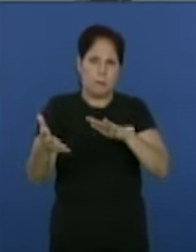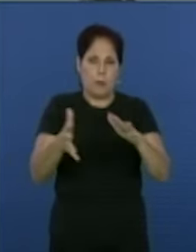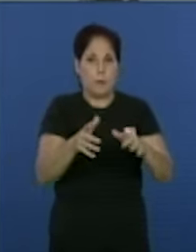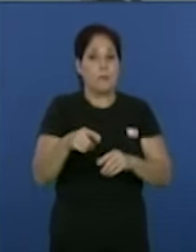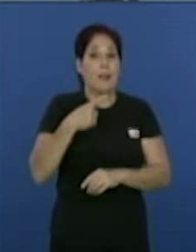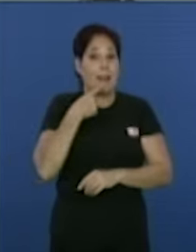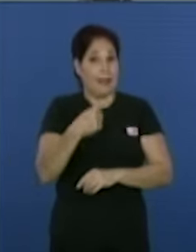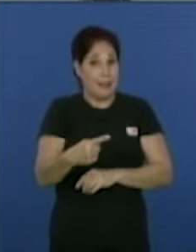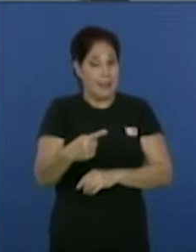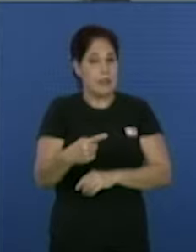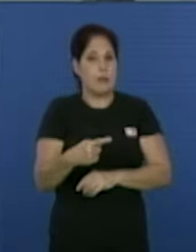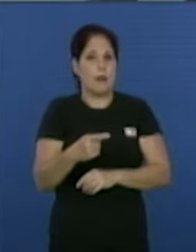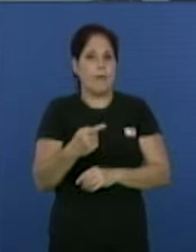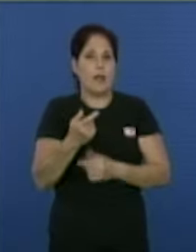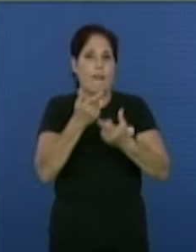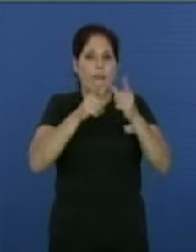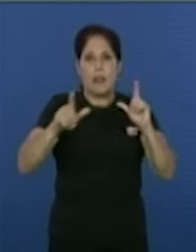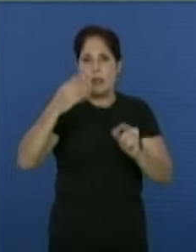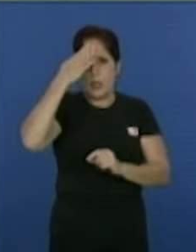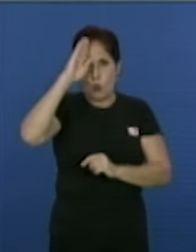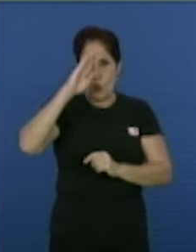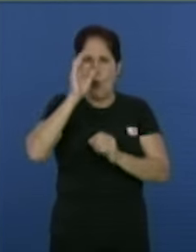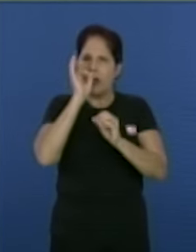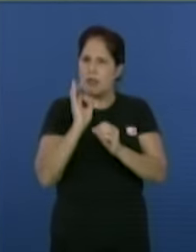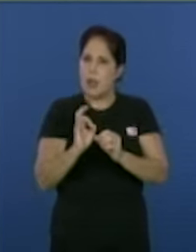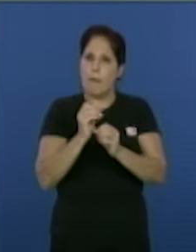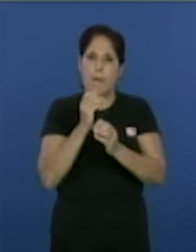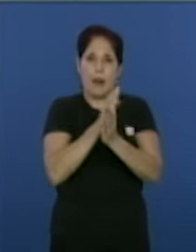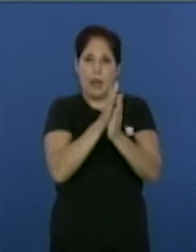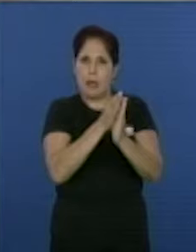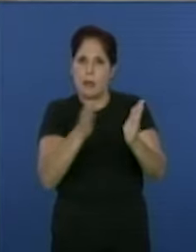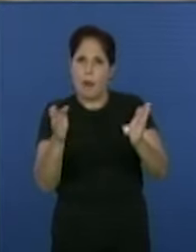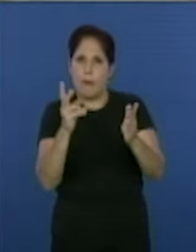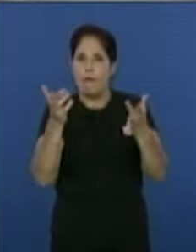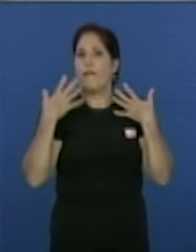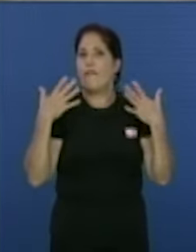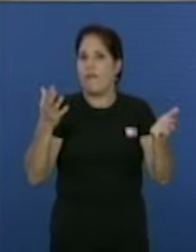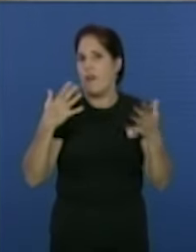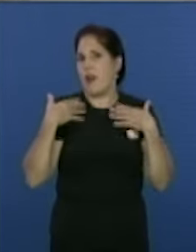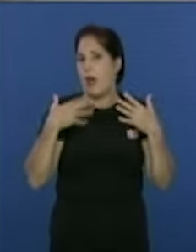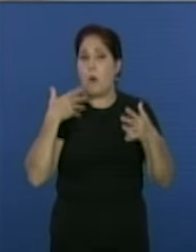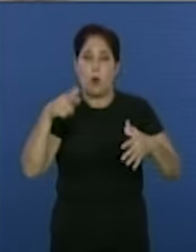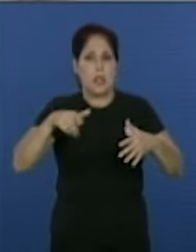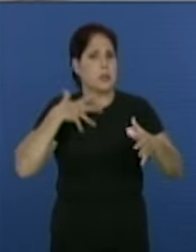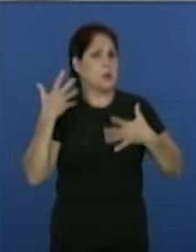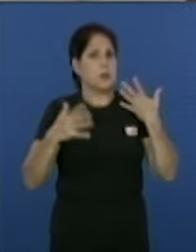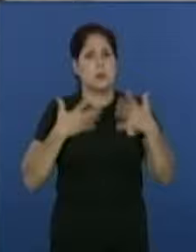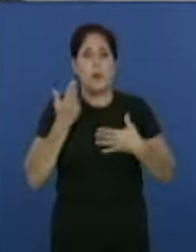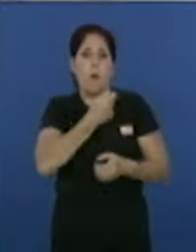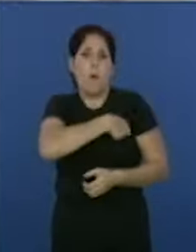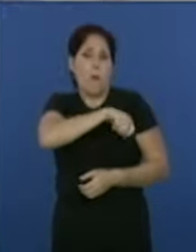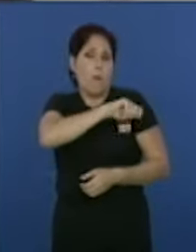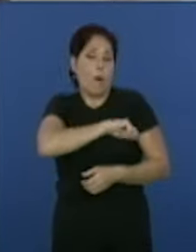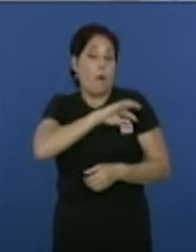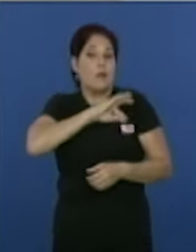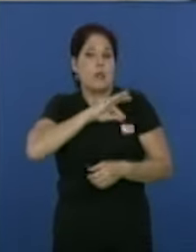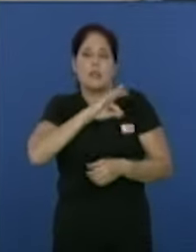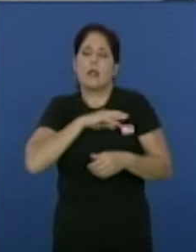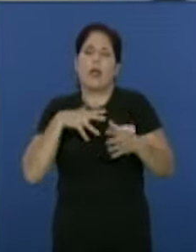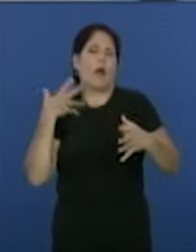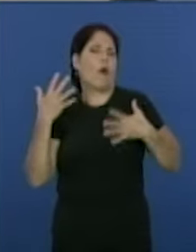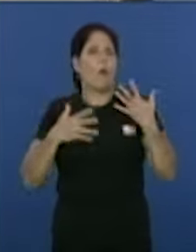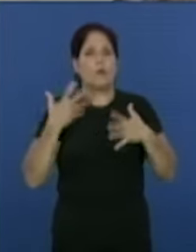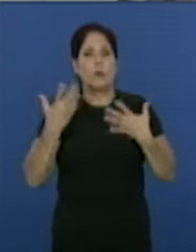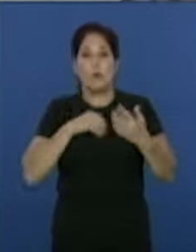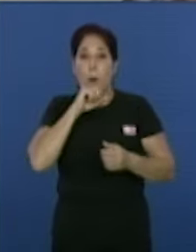aunque como dice la popular frase, Cuba es un eterno verano en esta etapa estival de celebración, la población se llena de expectativas